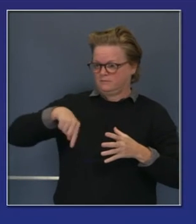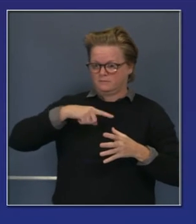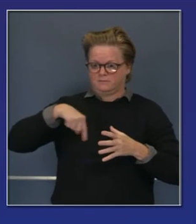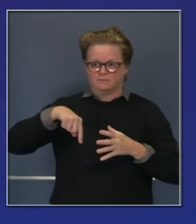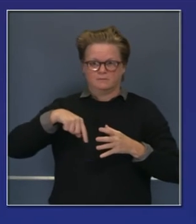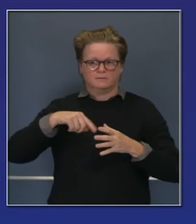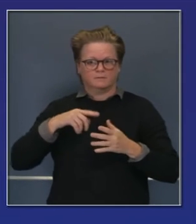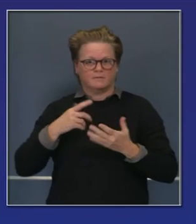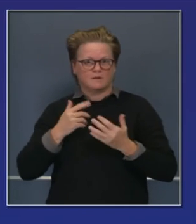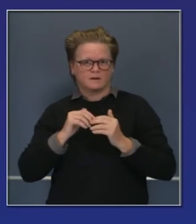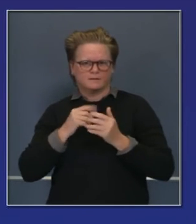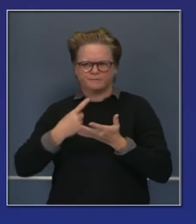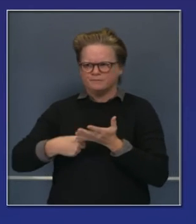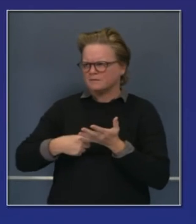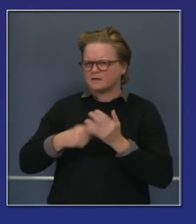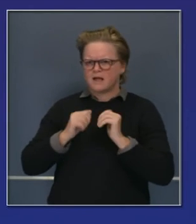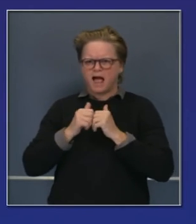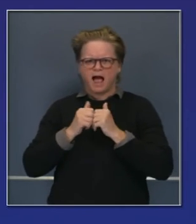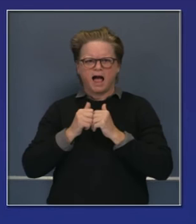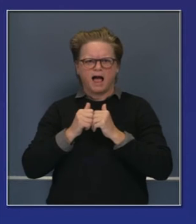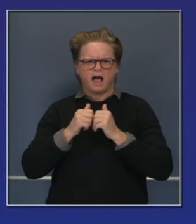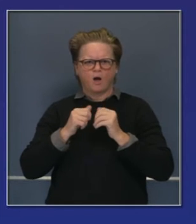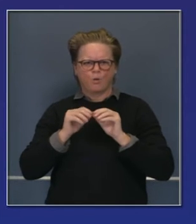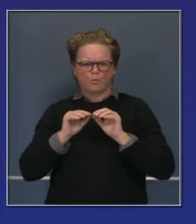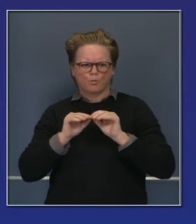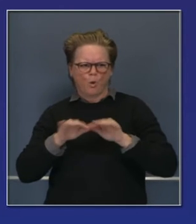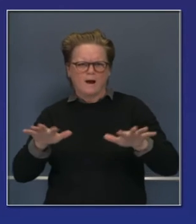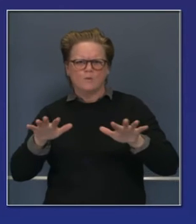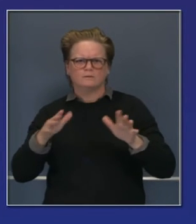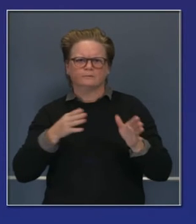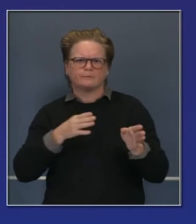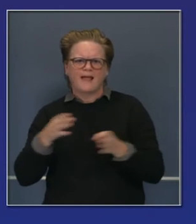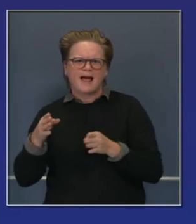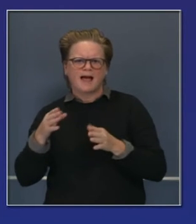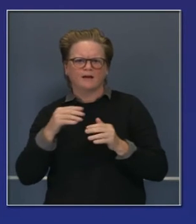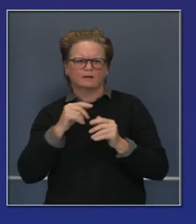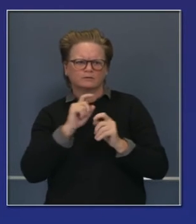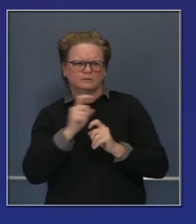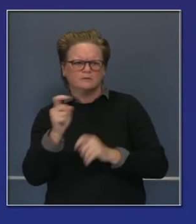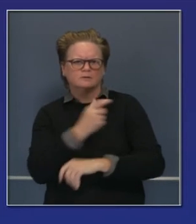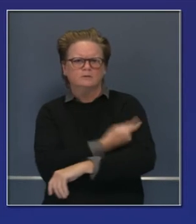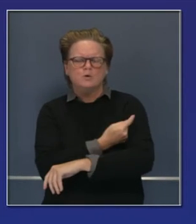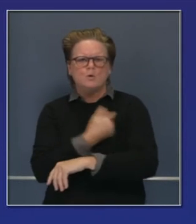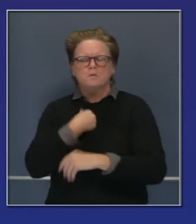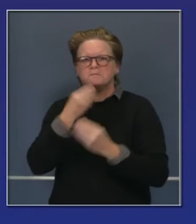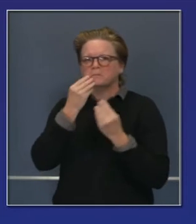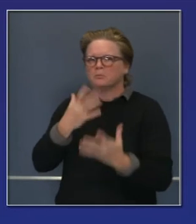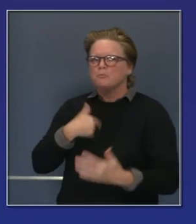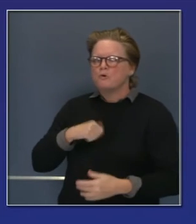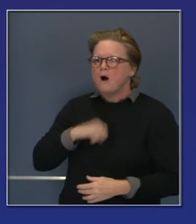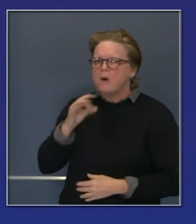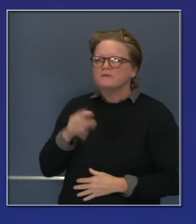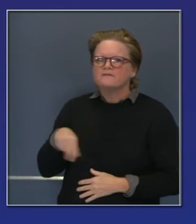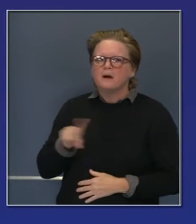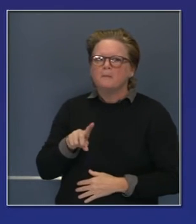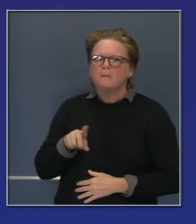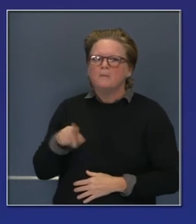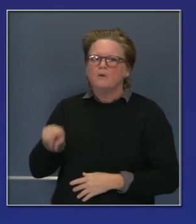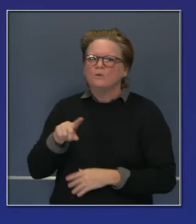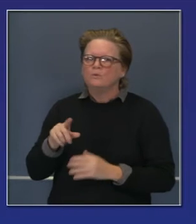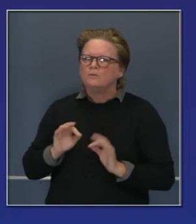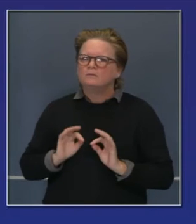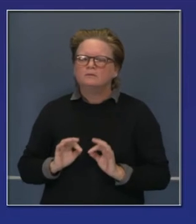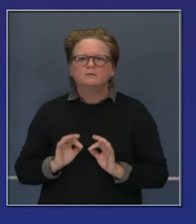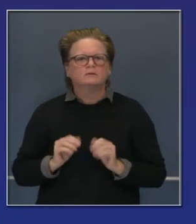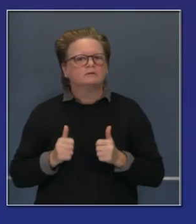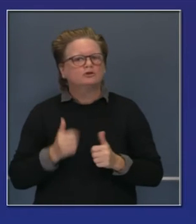Sabemos el cuál o el qué. Tenemos muchos grupos avanzando, trabajando para avanzar en la lucha contra